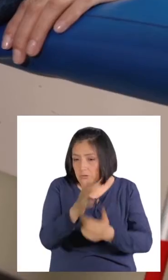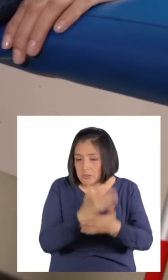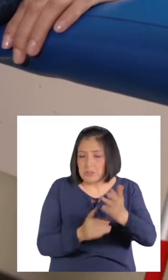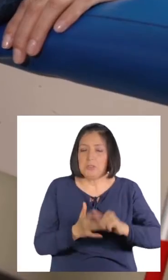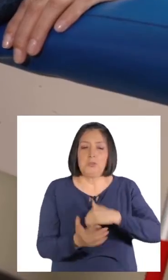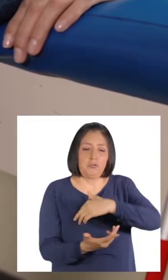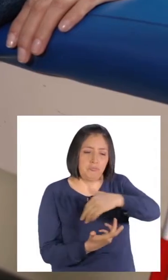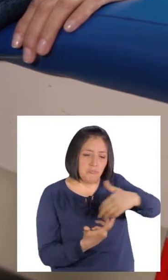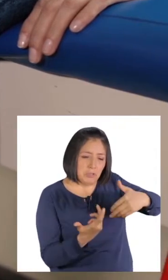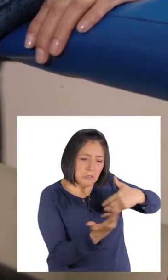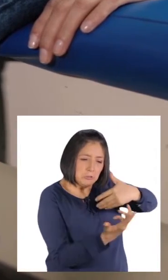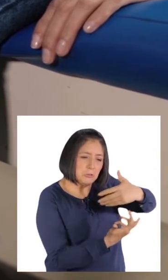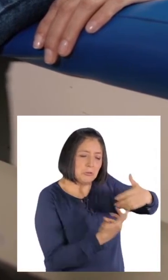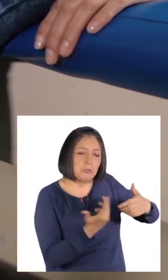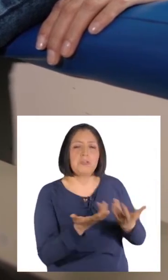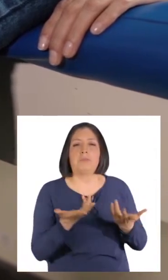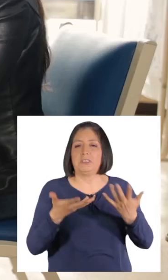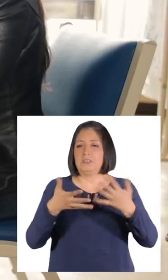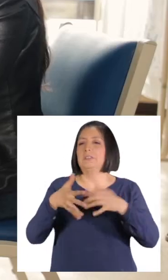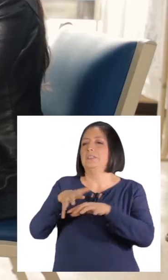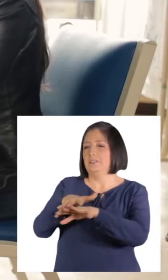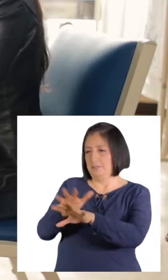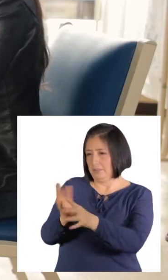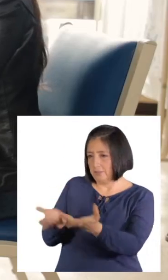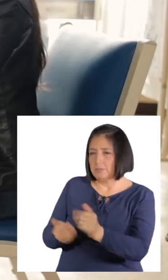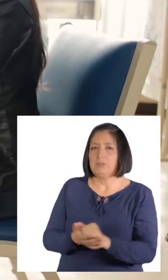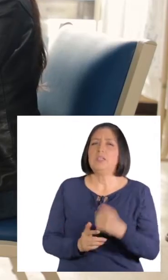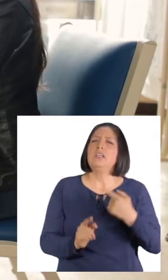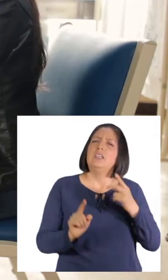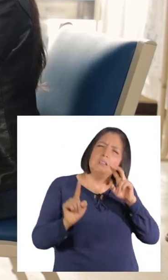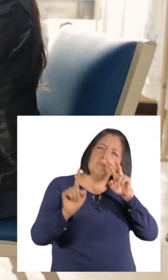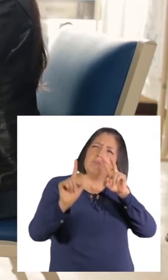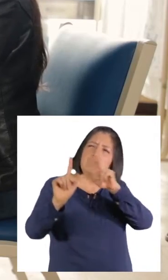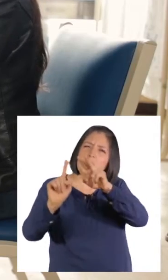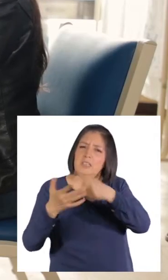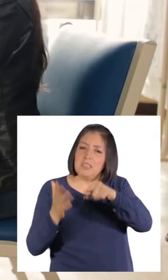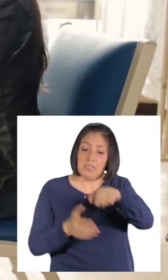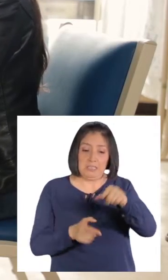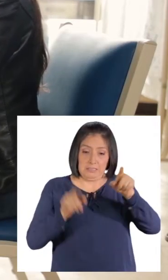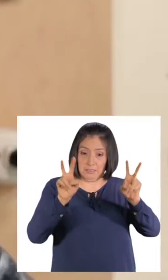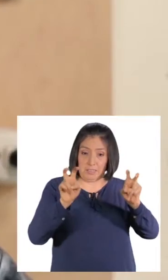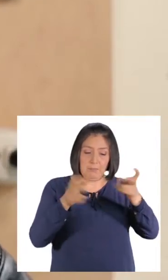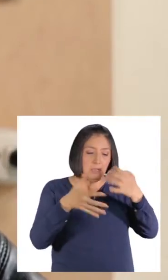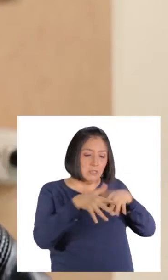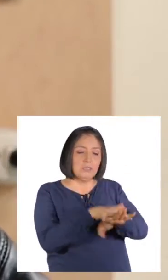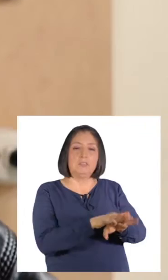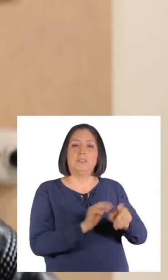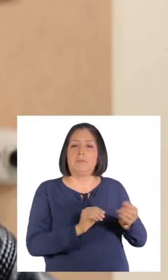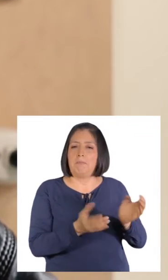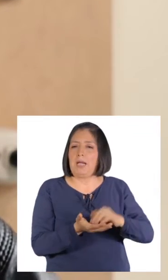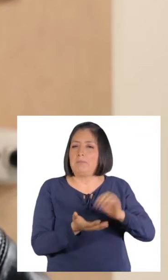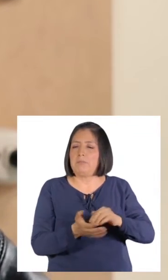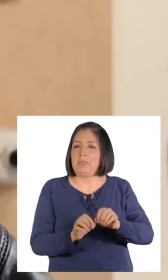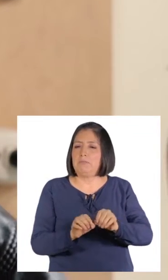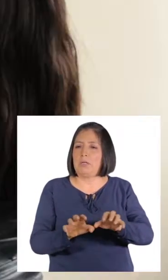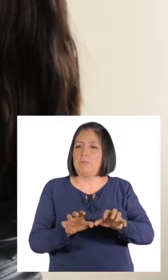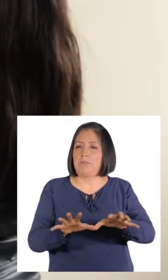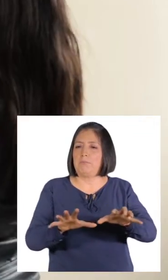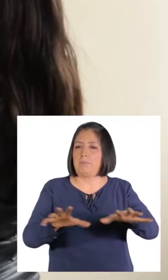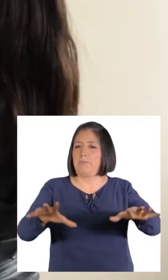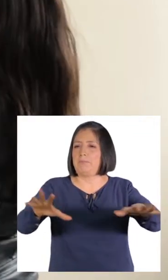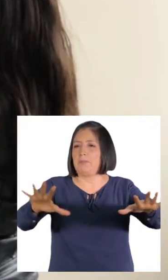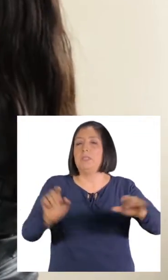un entorno cada vez más accesible y apuntamos a que esta accesibilidad se extienda a más